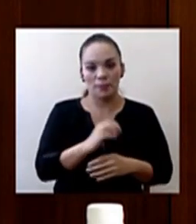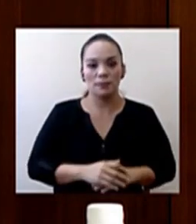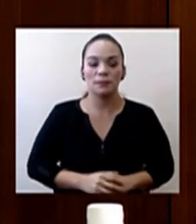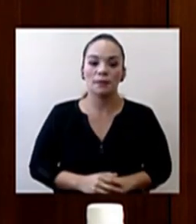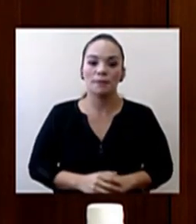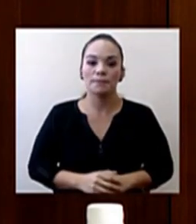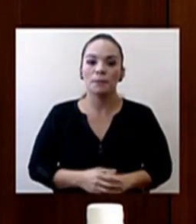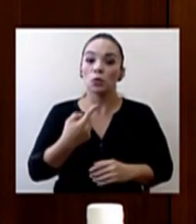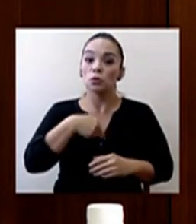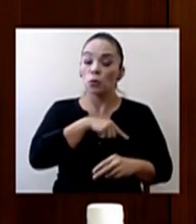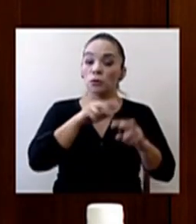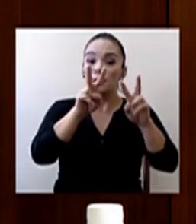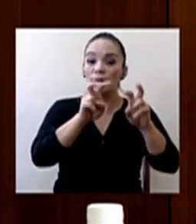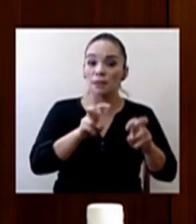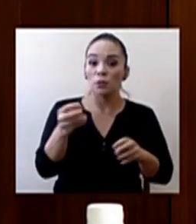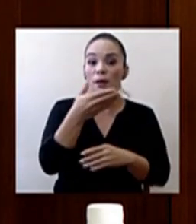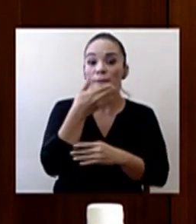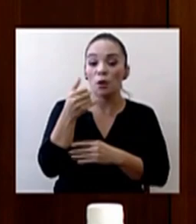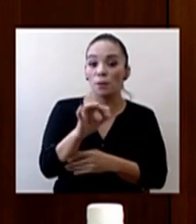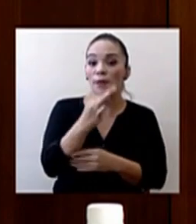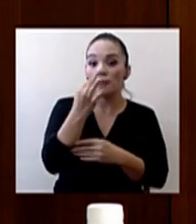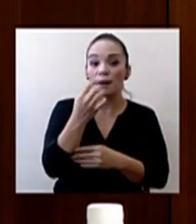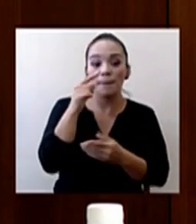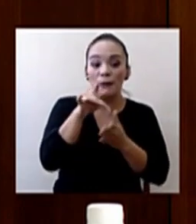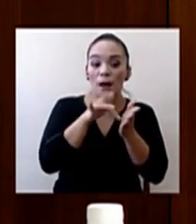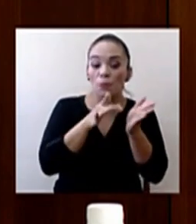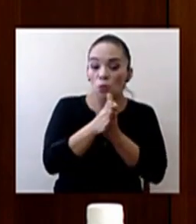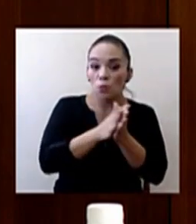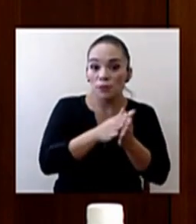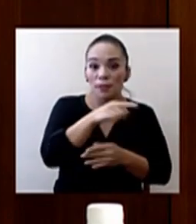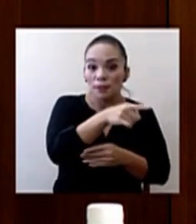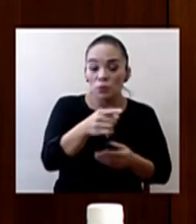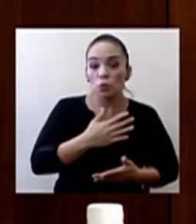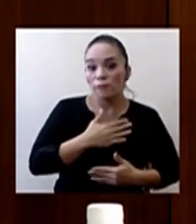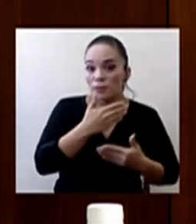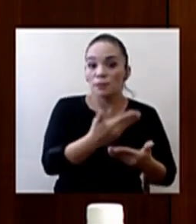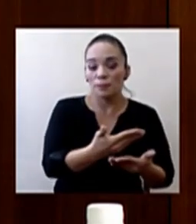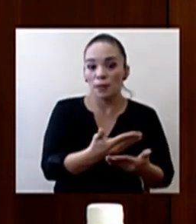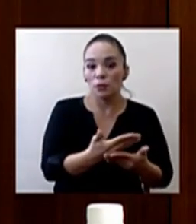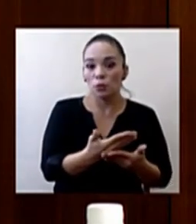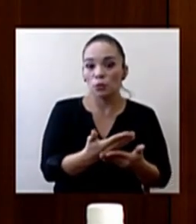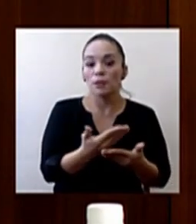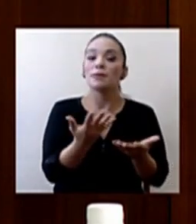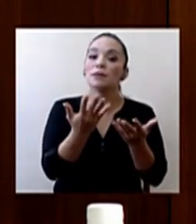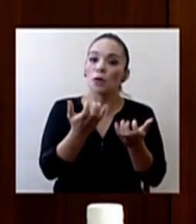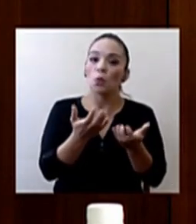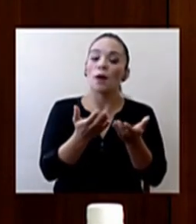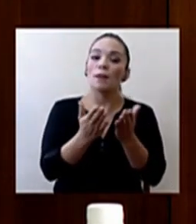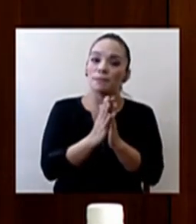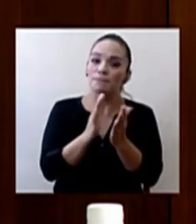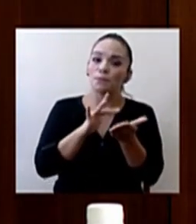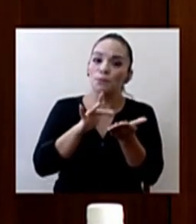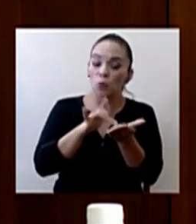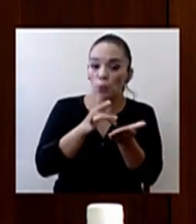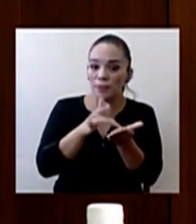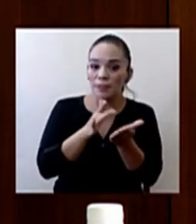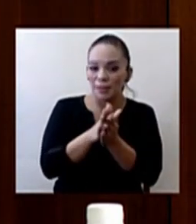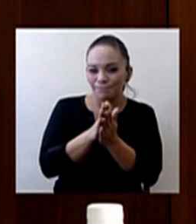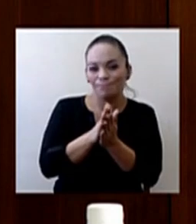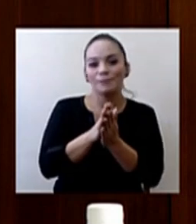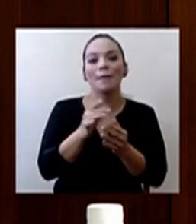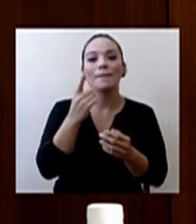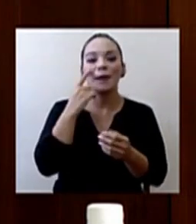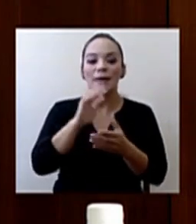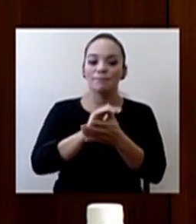analizando la mejor manera de aprovechar estos ofrecimientos y yo quiero aprovechar para agradecerle a todas